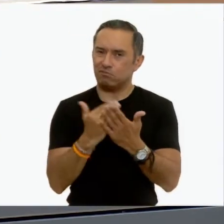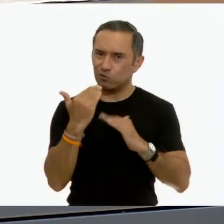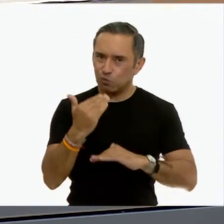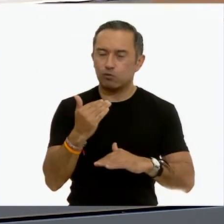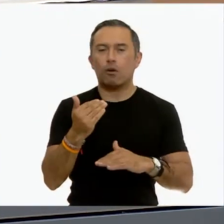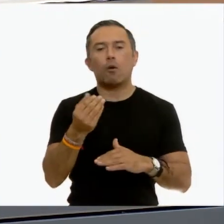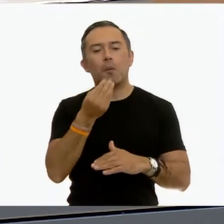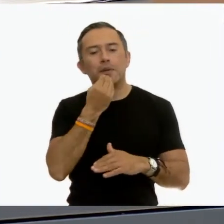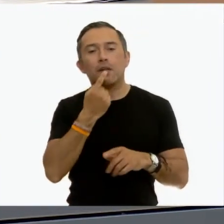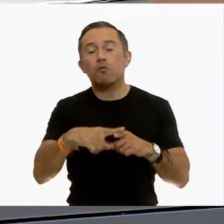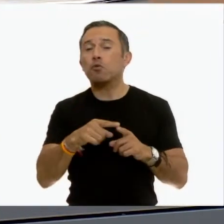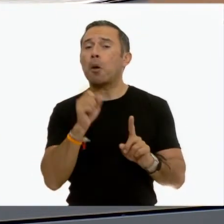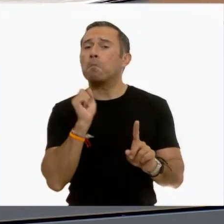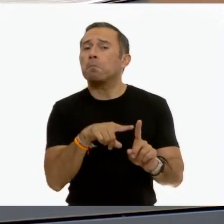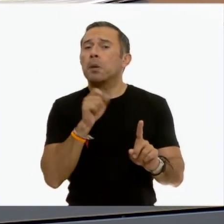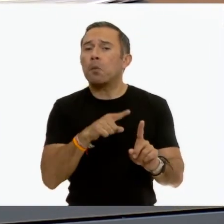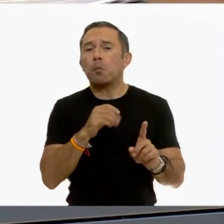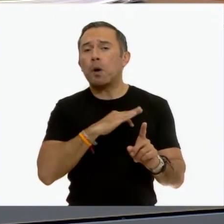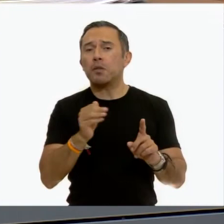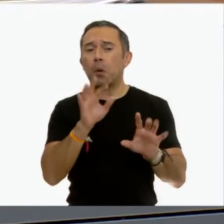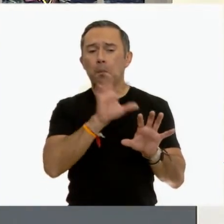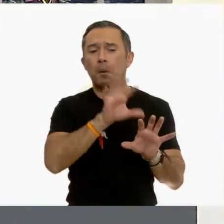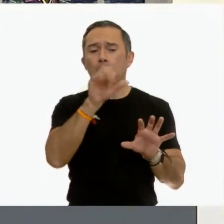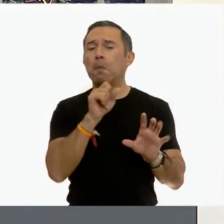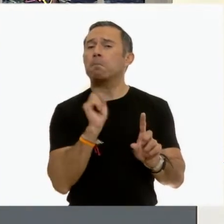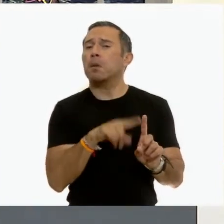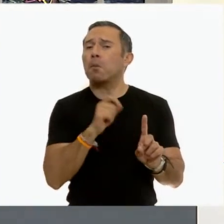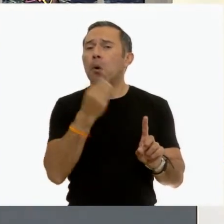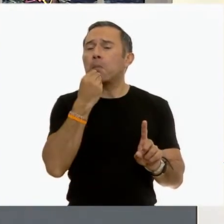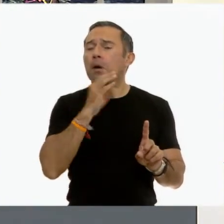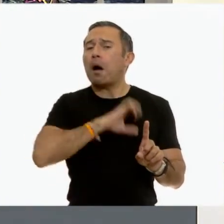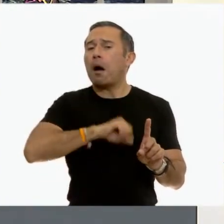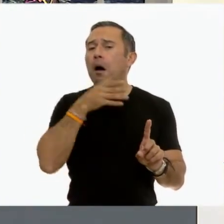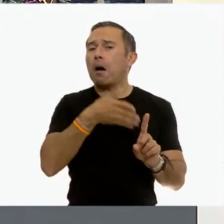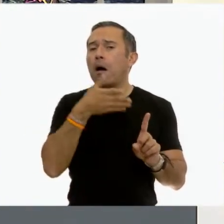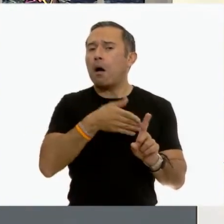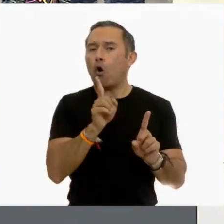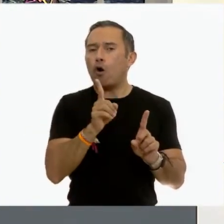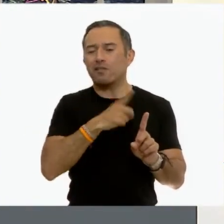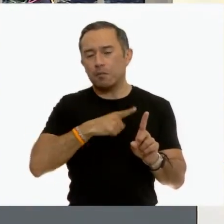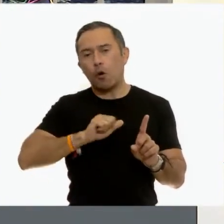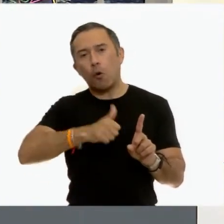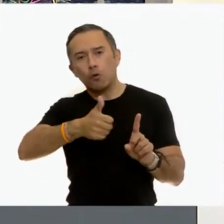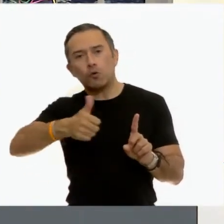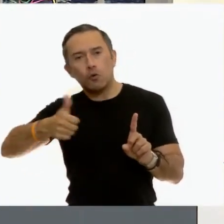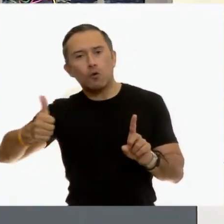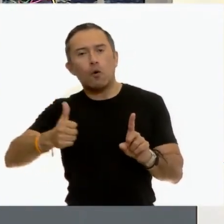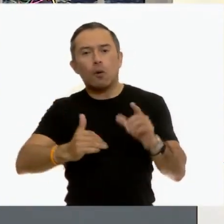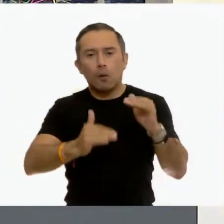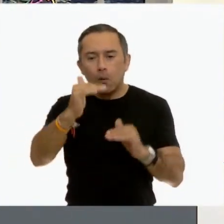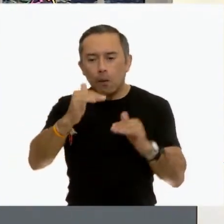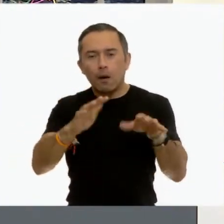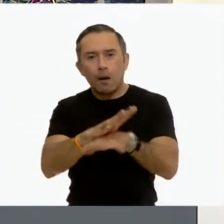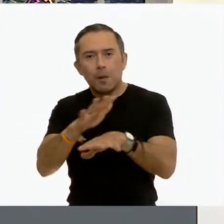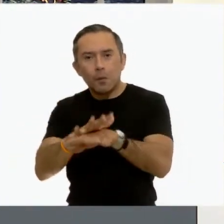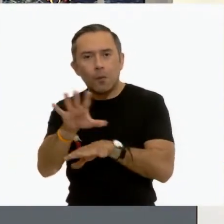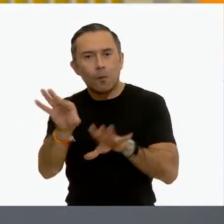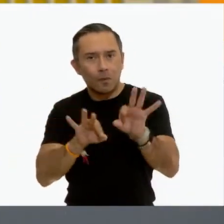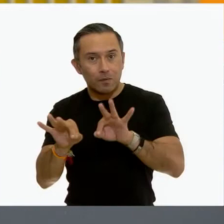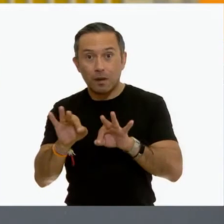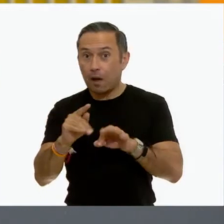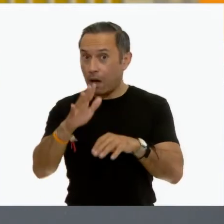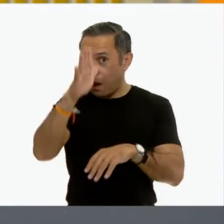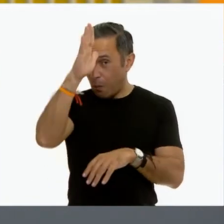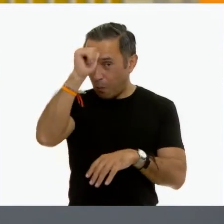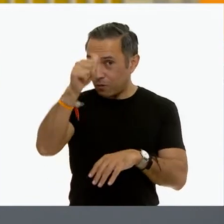comer solo uno o dos grupos alimenticios. No hay que olvidar de lavarnos las manos para preparar nuestros alimentos,